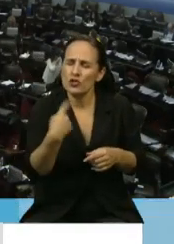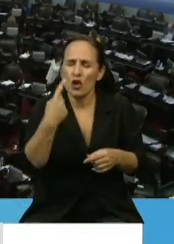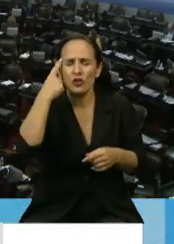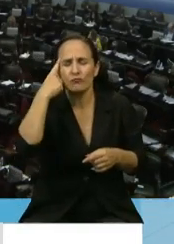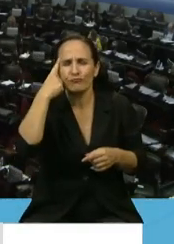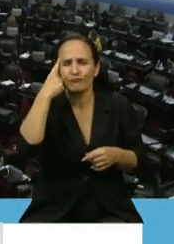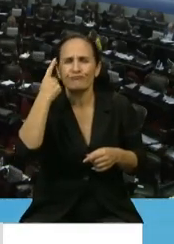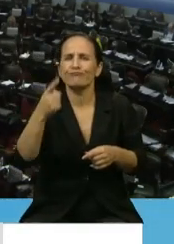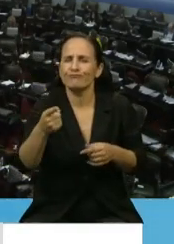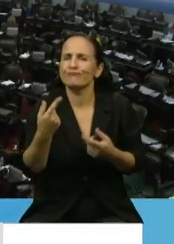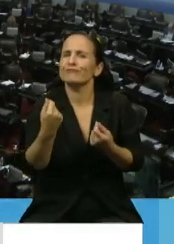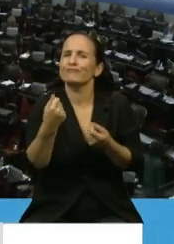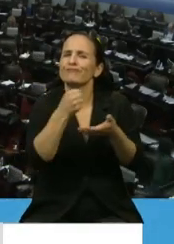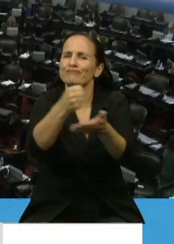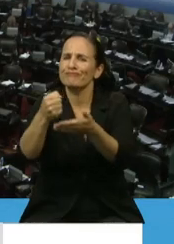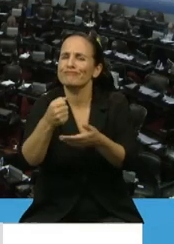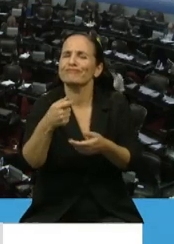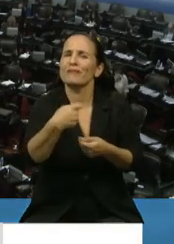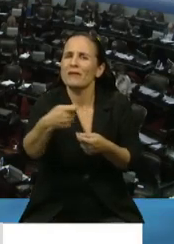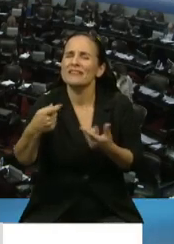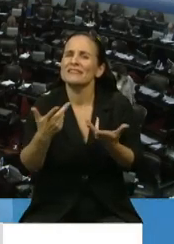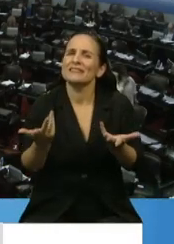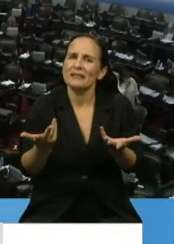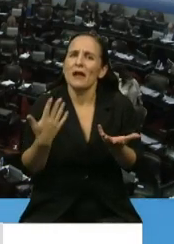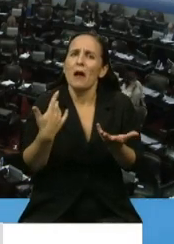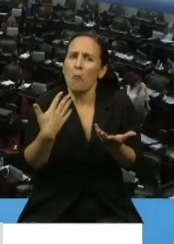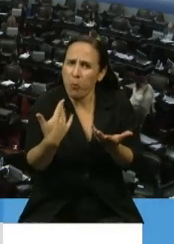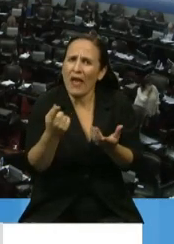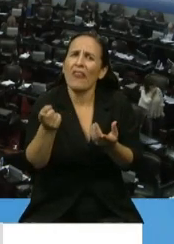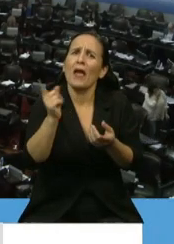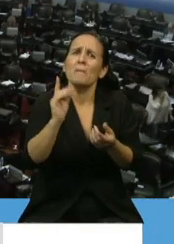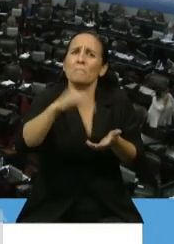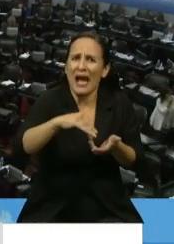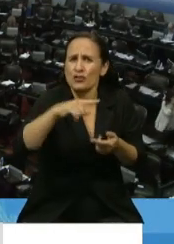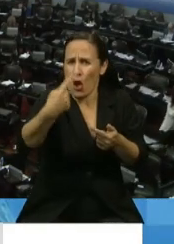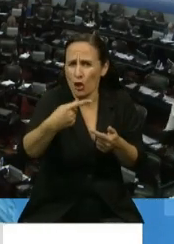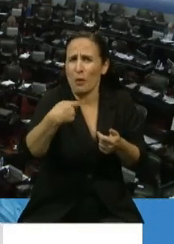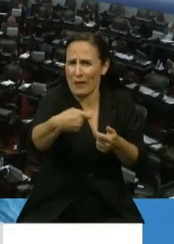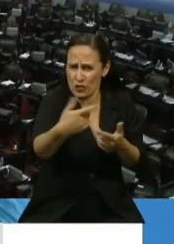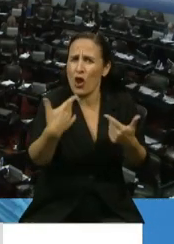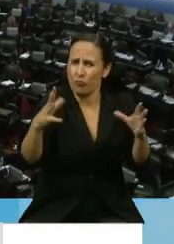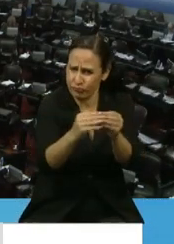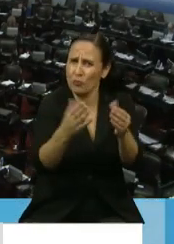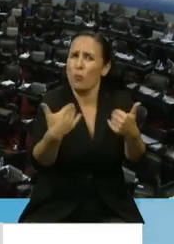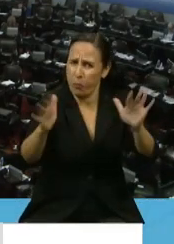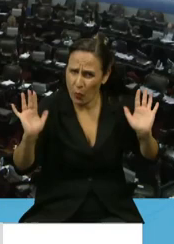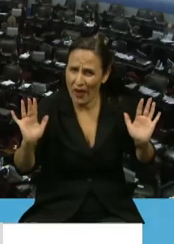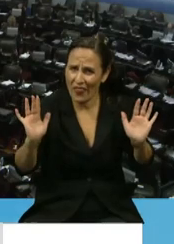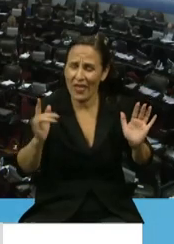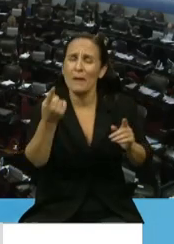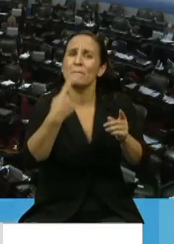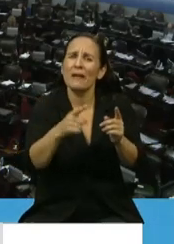con otros beneficios que le pudieran corresponder a la familia por un monto que hemos